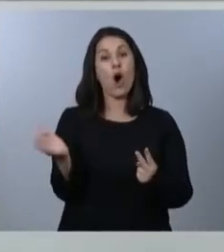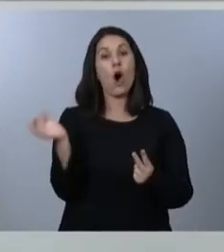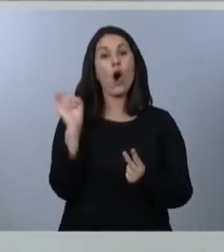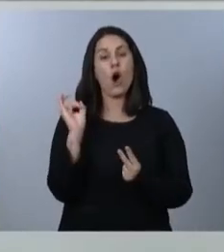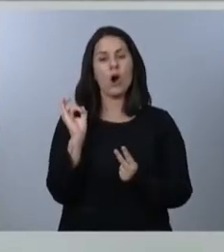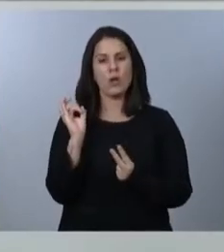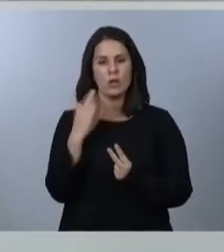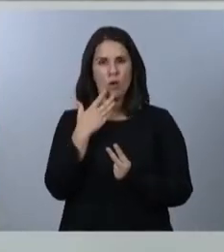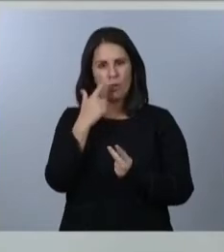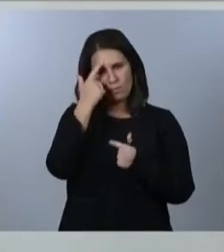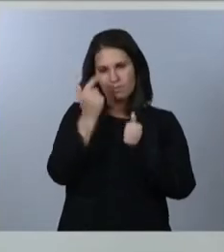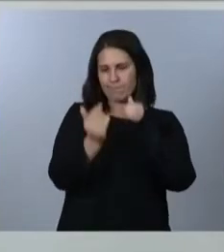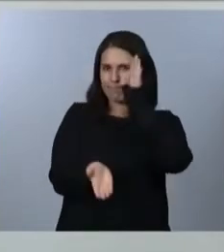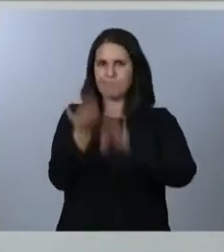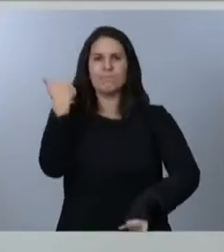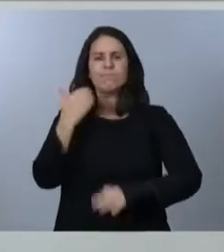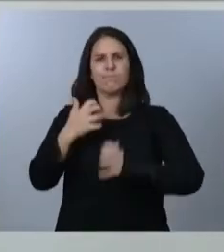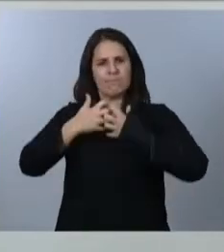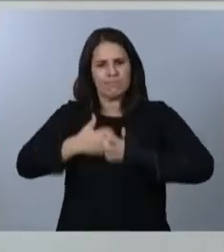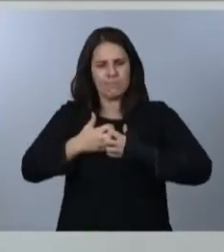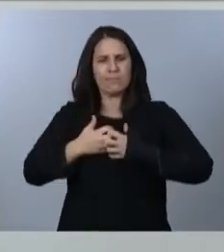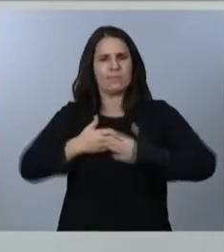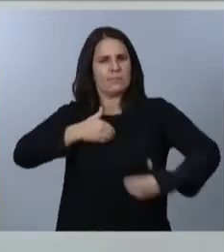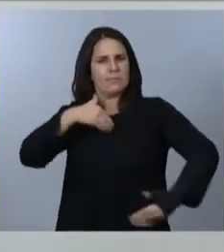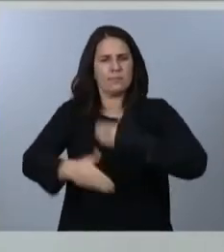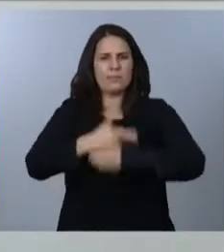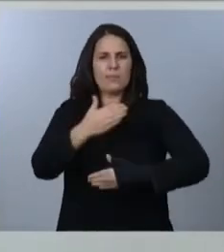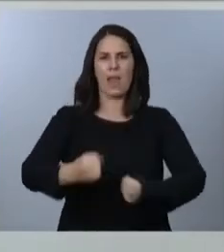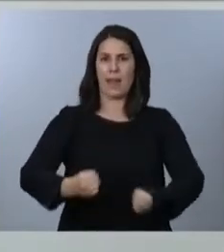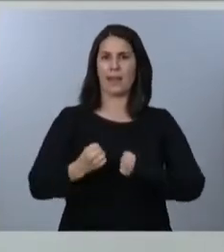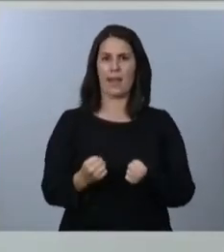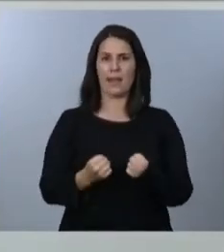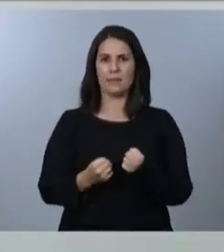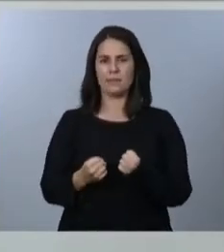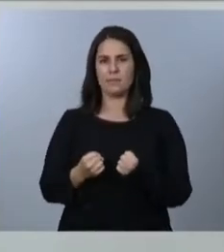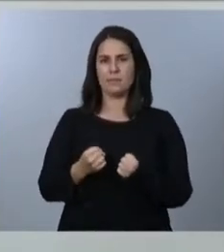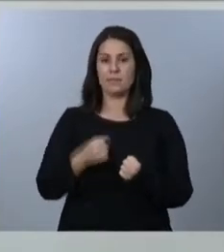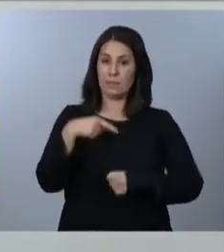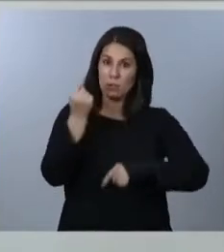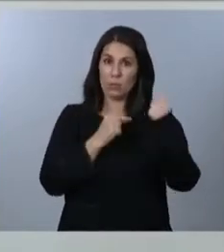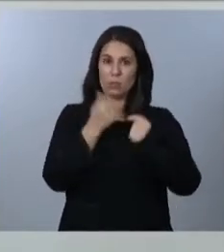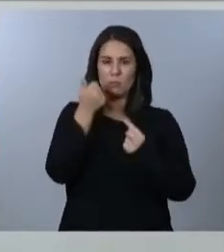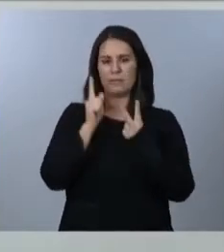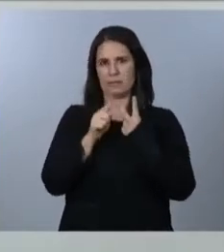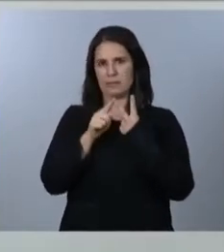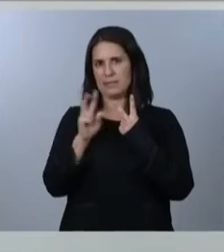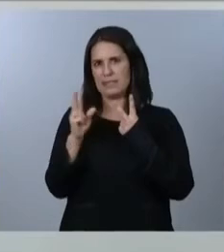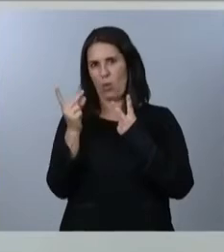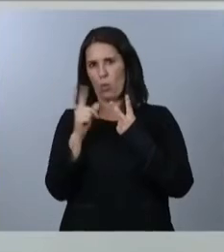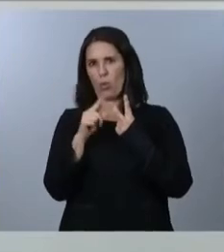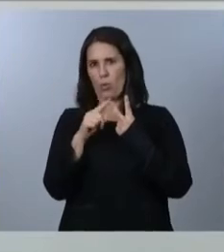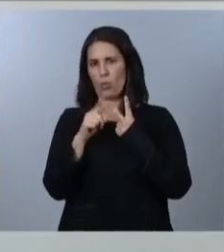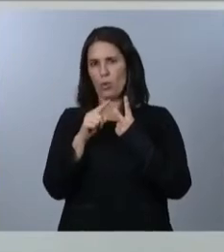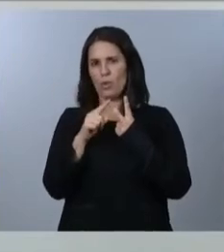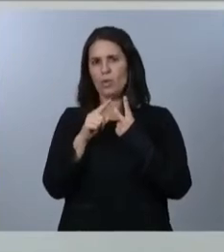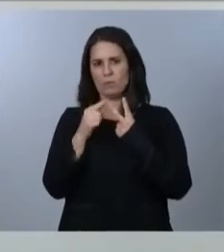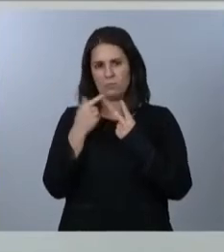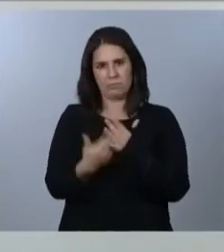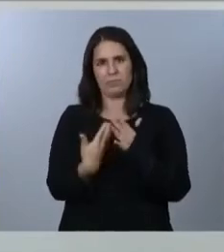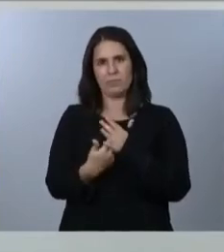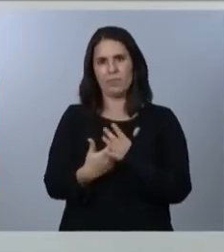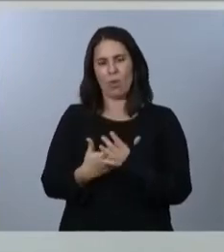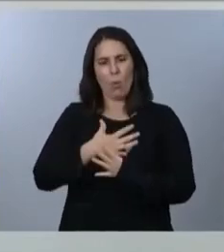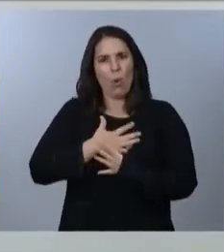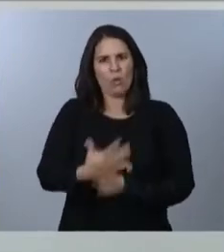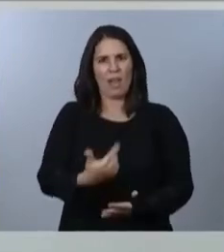hacia adelante con energía. Estos presupuestos eligen el segundo camino. Reflejan la voluntad del Gobierno de salir hacia adelante